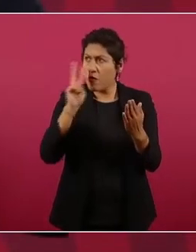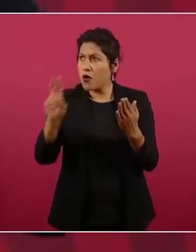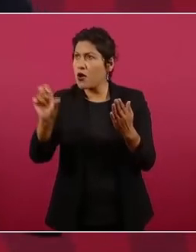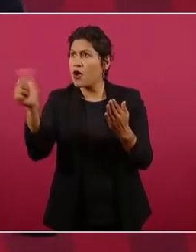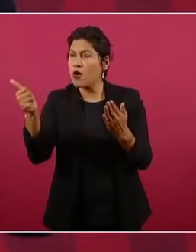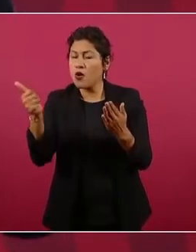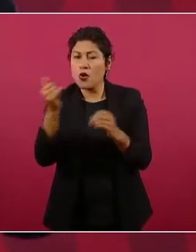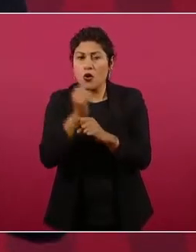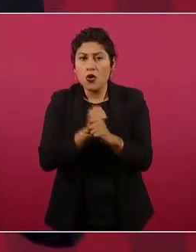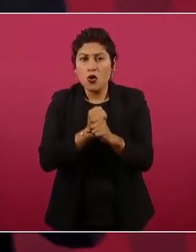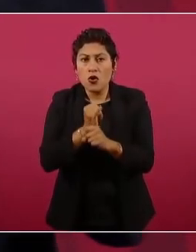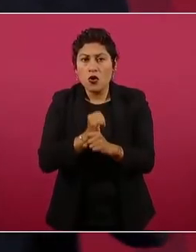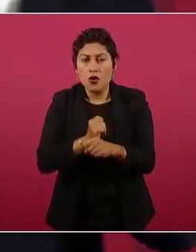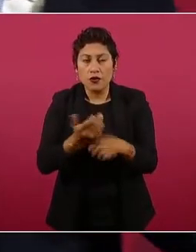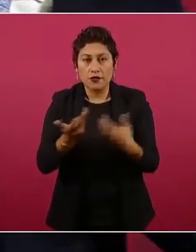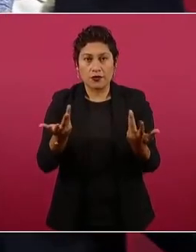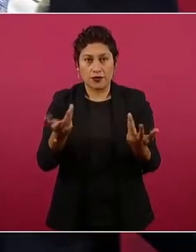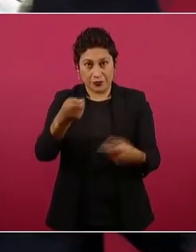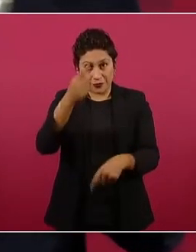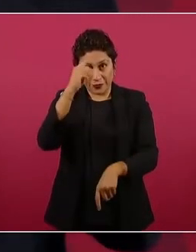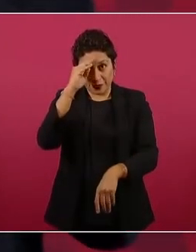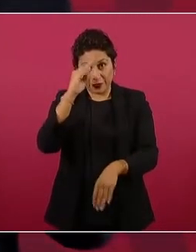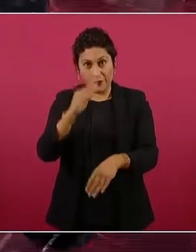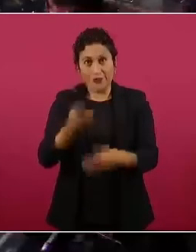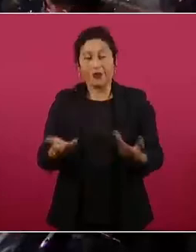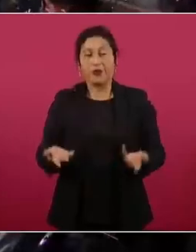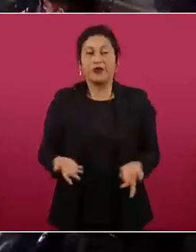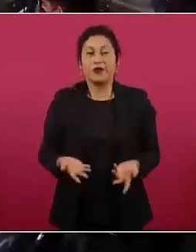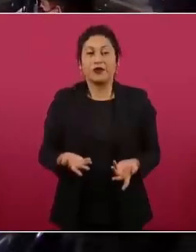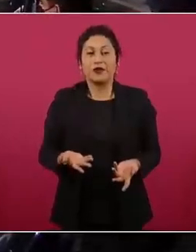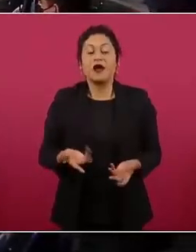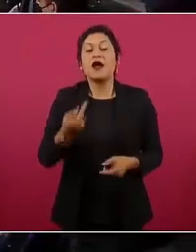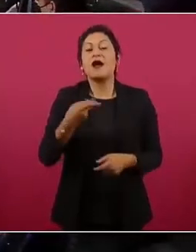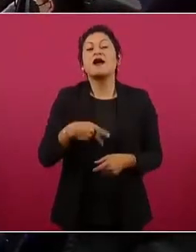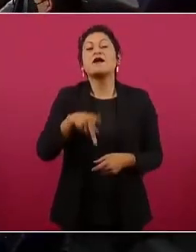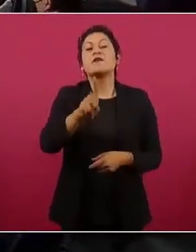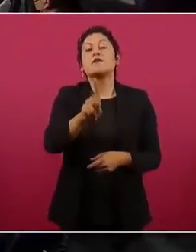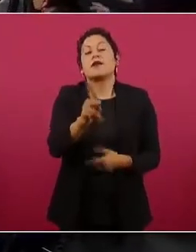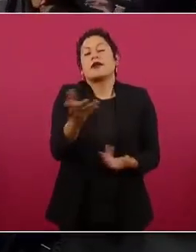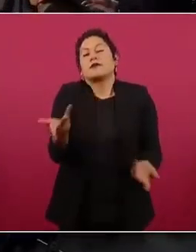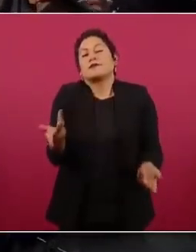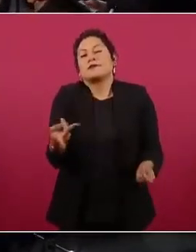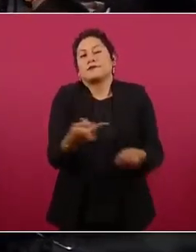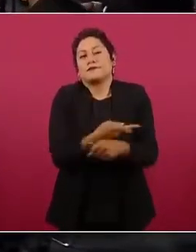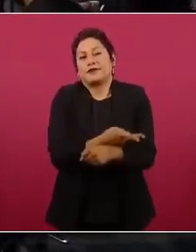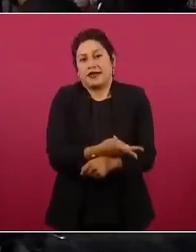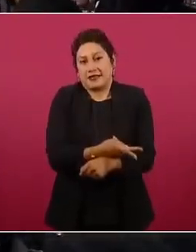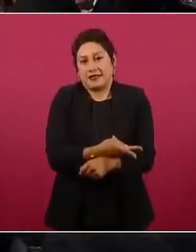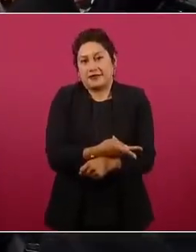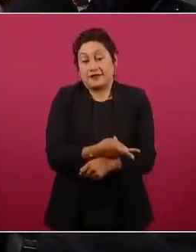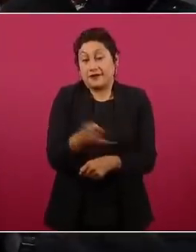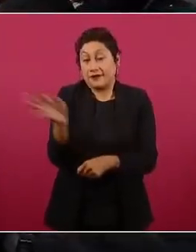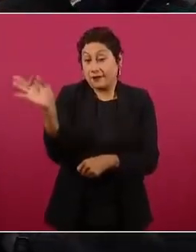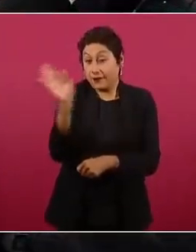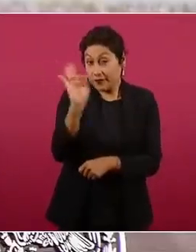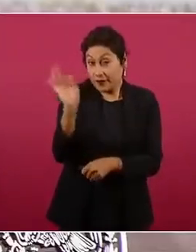Ah, pero si la señal de internet va a depender